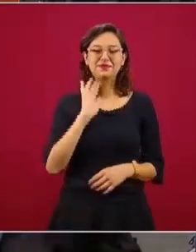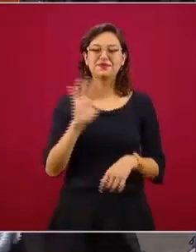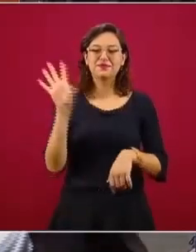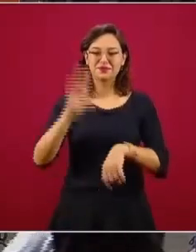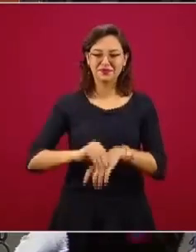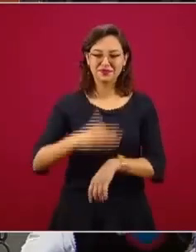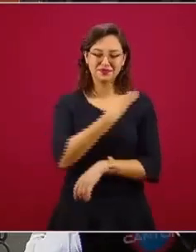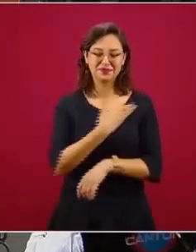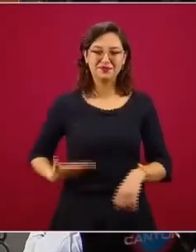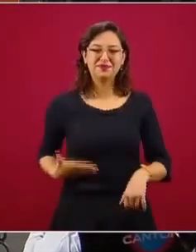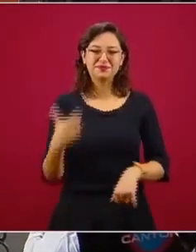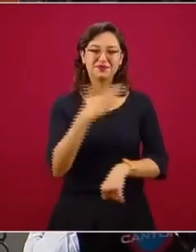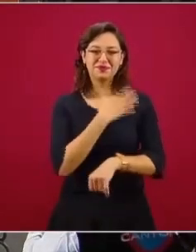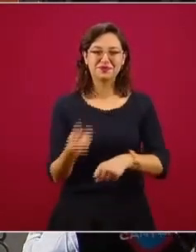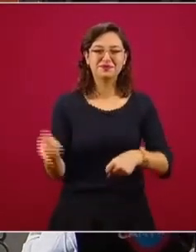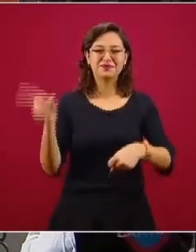Buenos días.